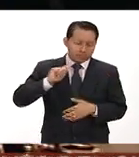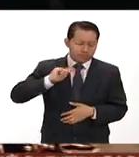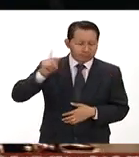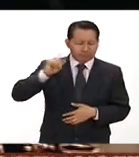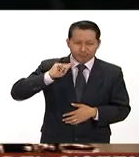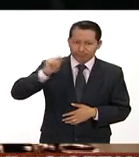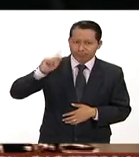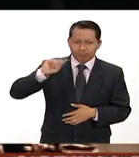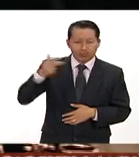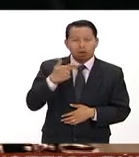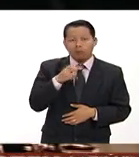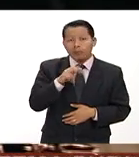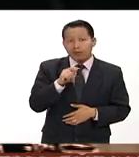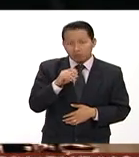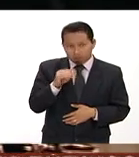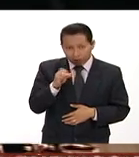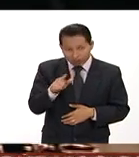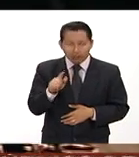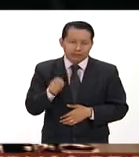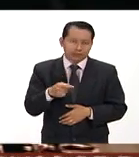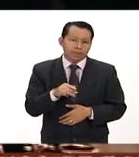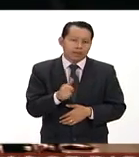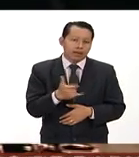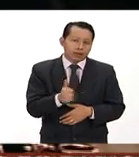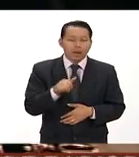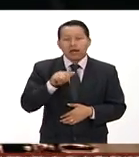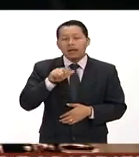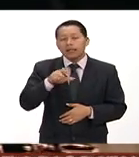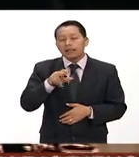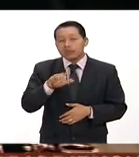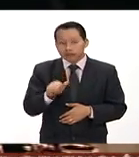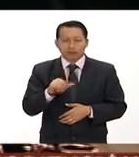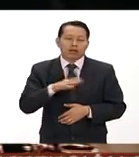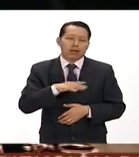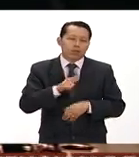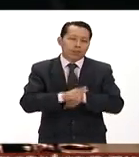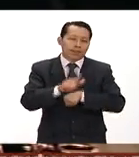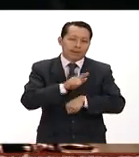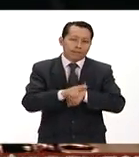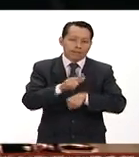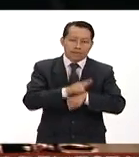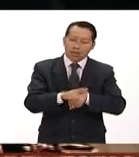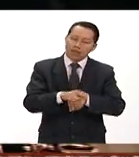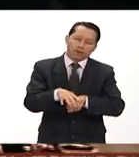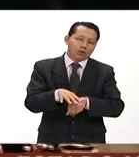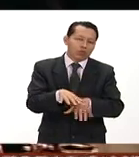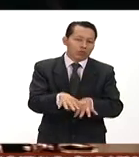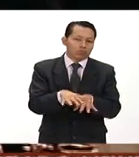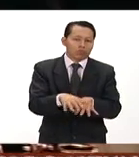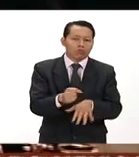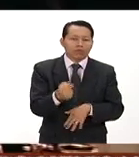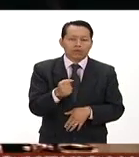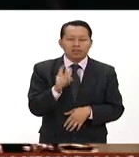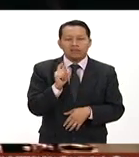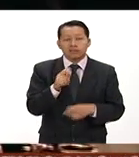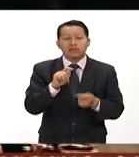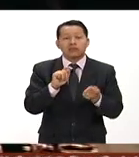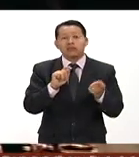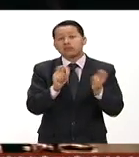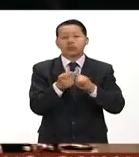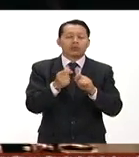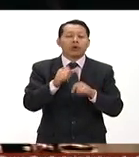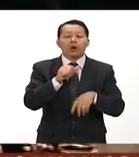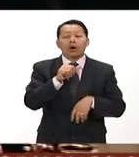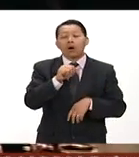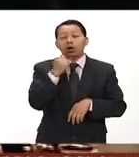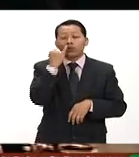un Humberto Acabal Maya Quiché de Guatemala impresionante que ha sido traducido a once idiomas entre